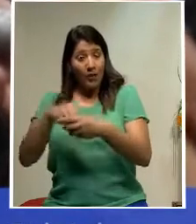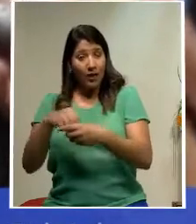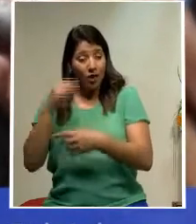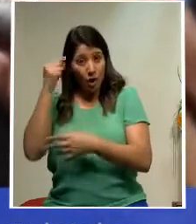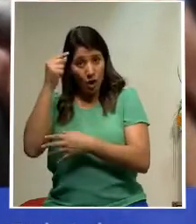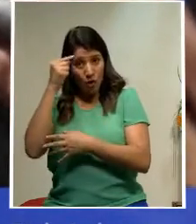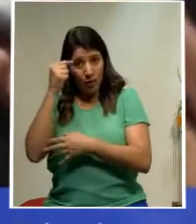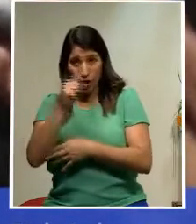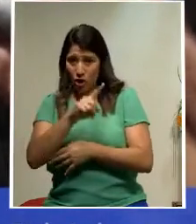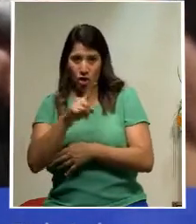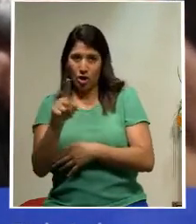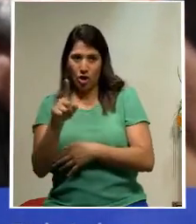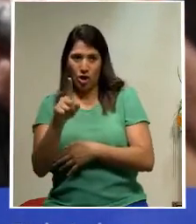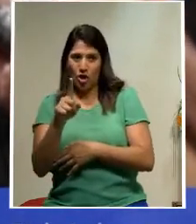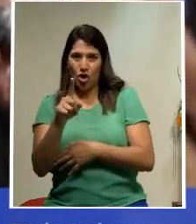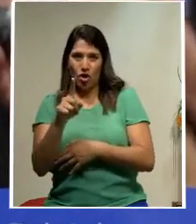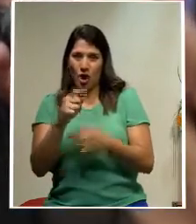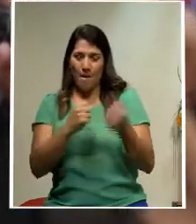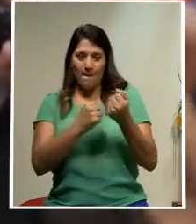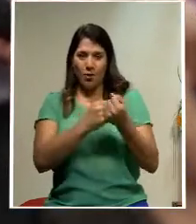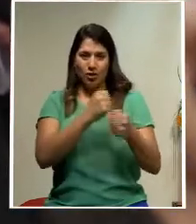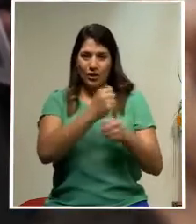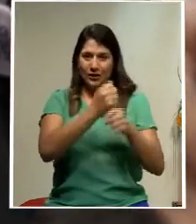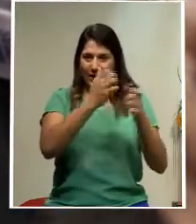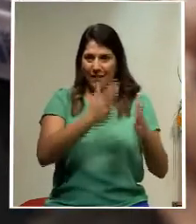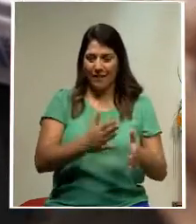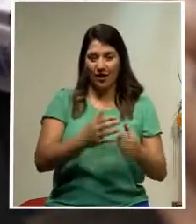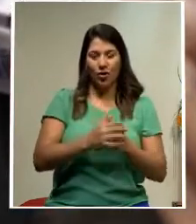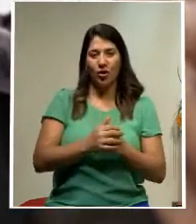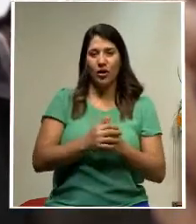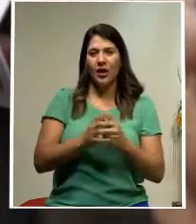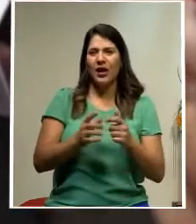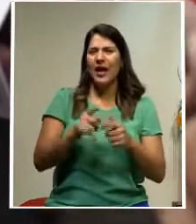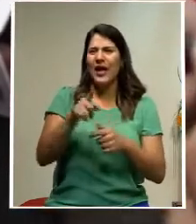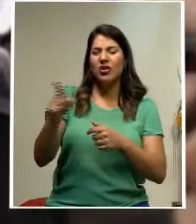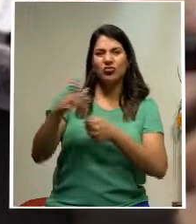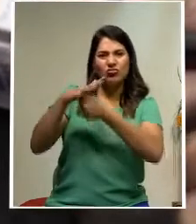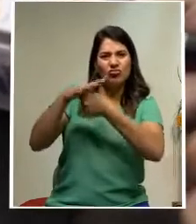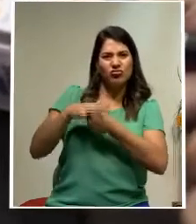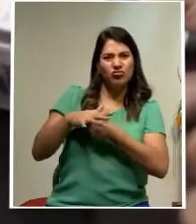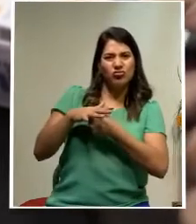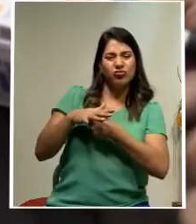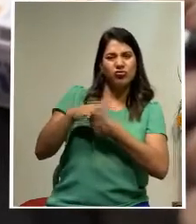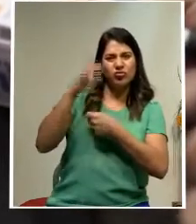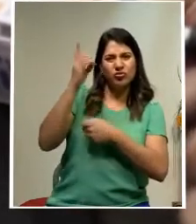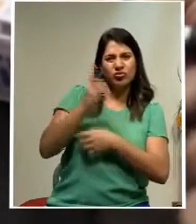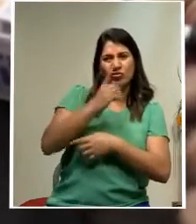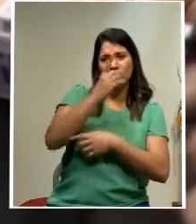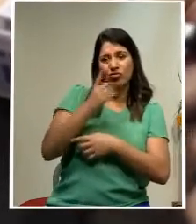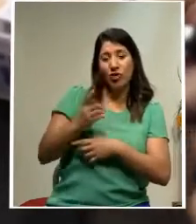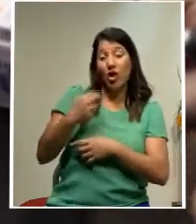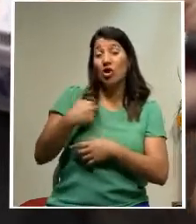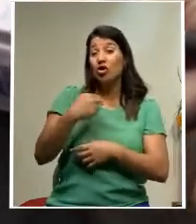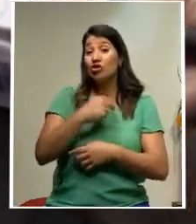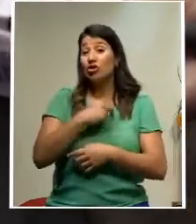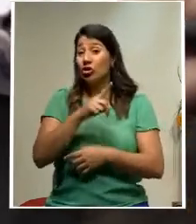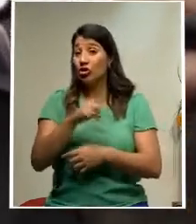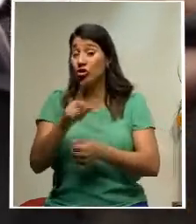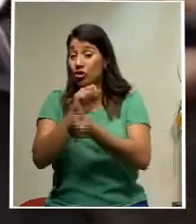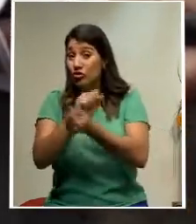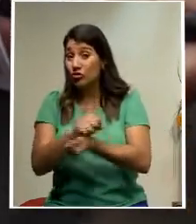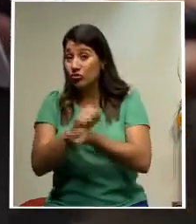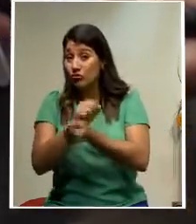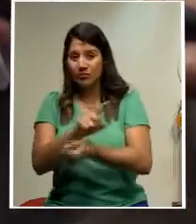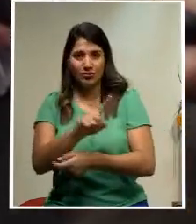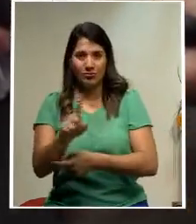están en las filas de los trabajadores. No trate racistamente, trate que aquí no somos esclavos, aquí